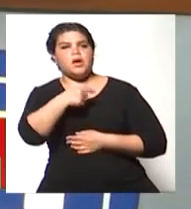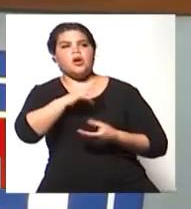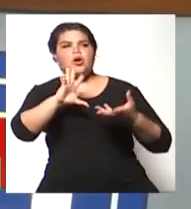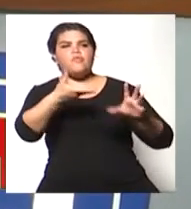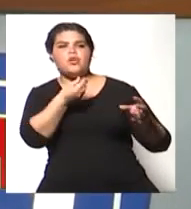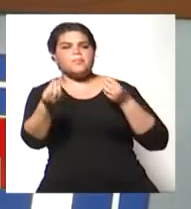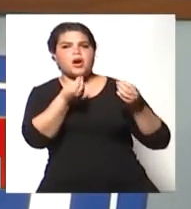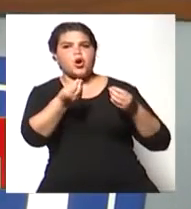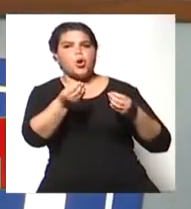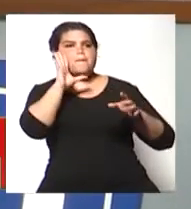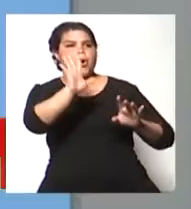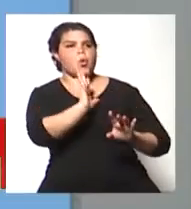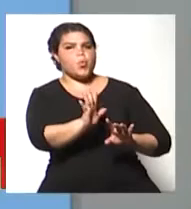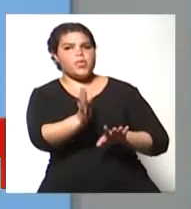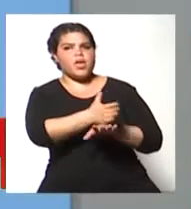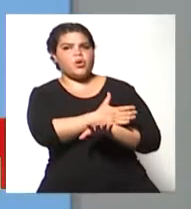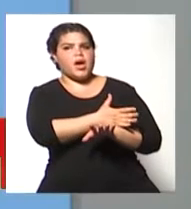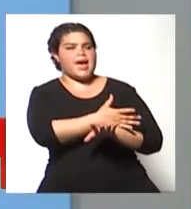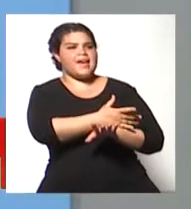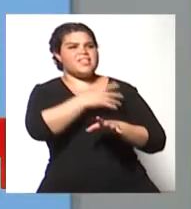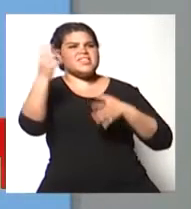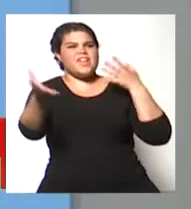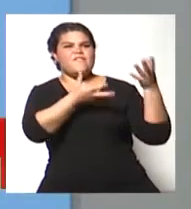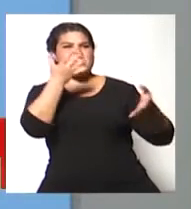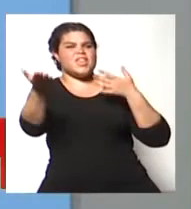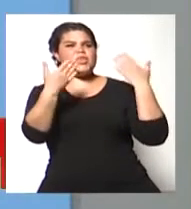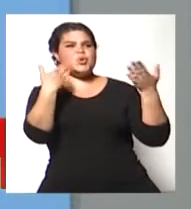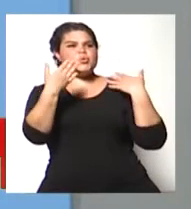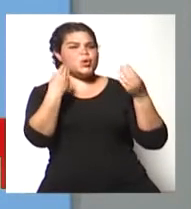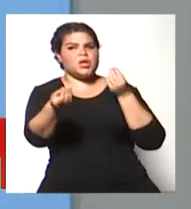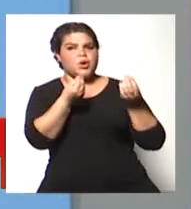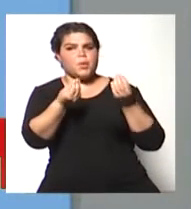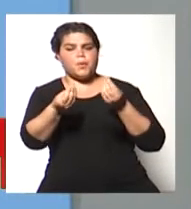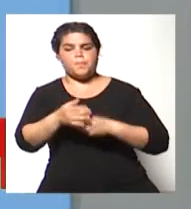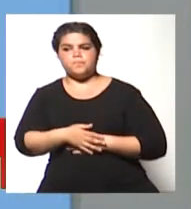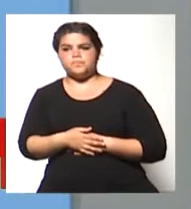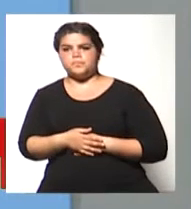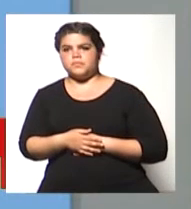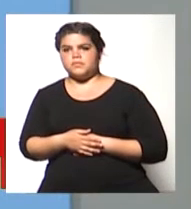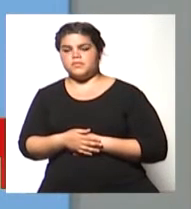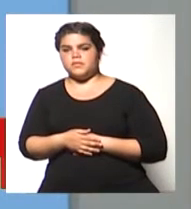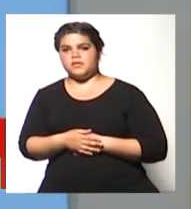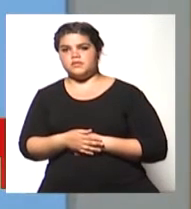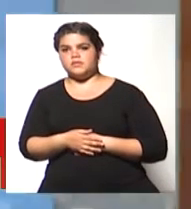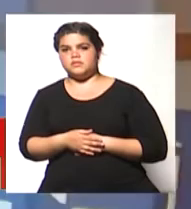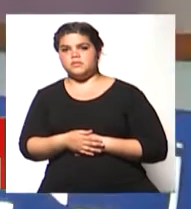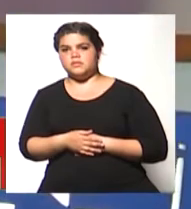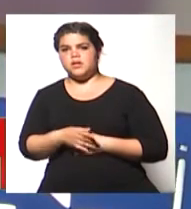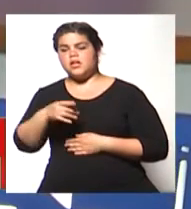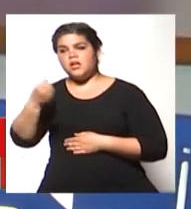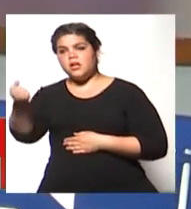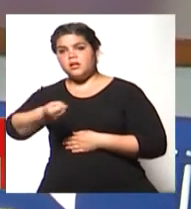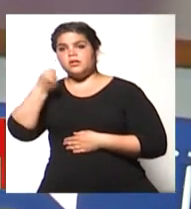tomar a la población frente a viento sonda tan fuerte como el que hemos tenido ayer y hoy? Bueno, en primer lugar, hay una comisión en la cual,